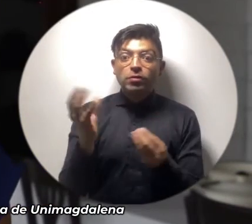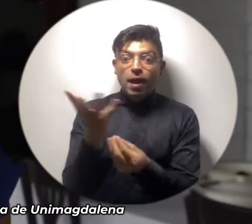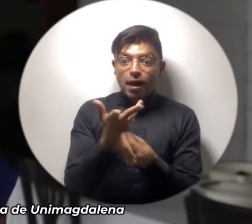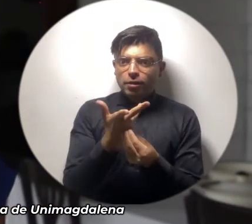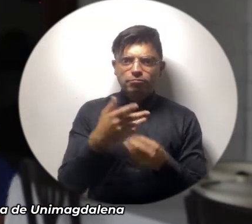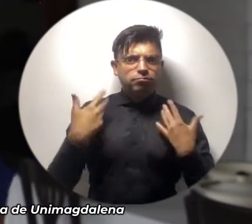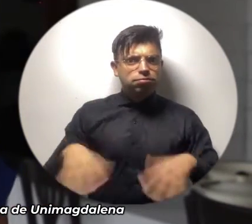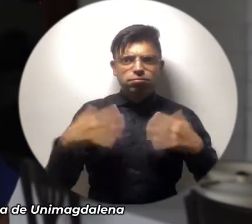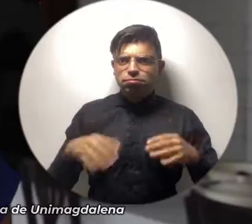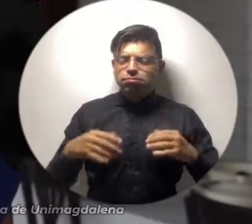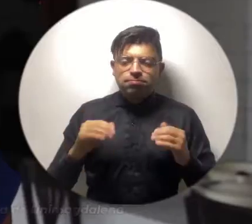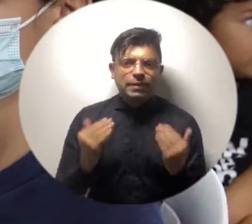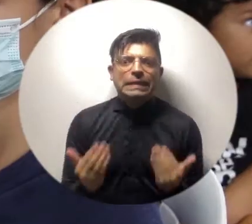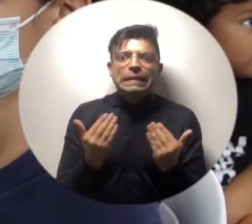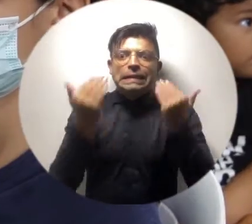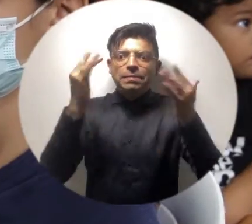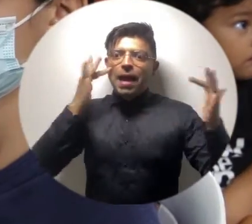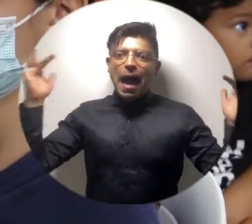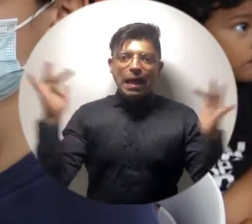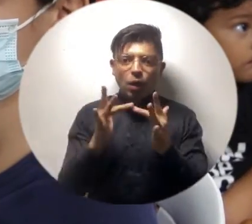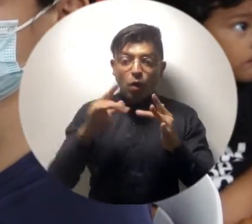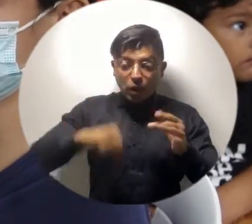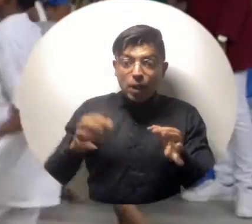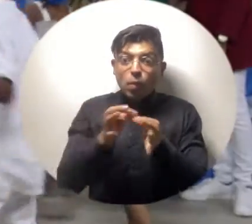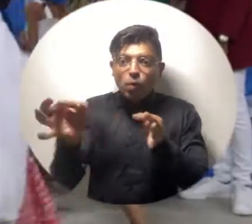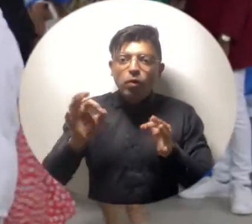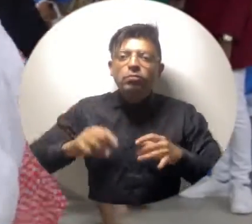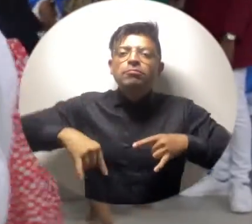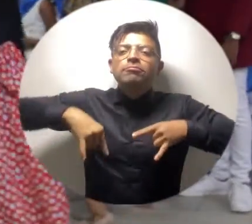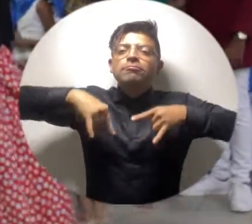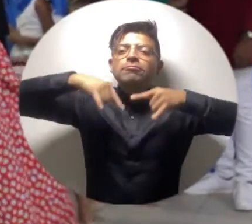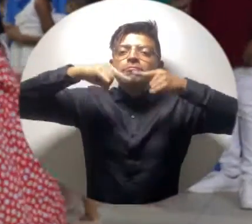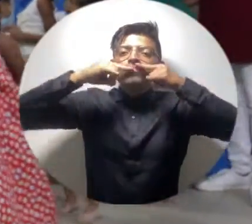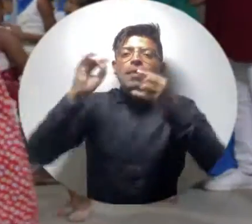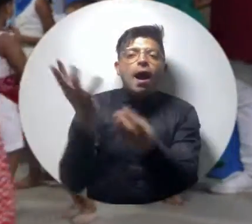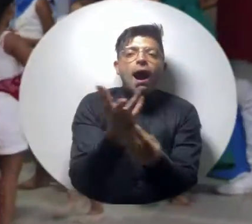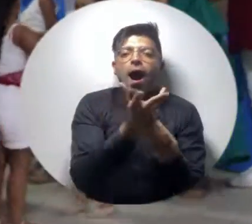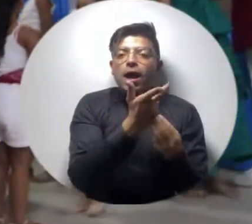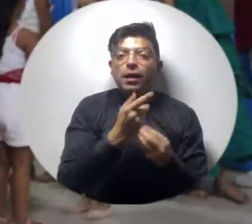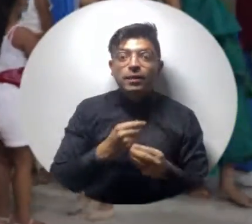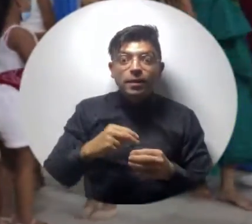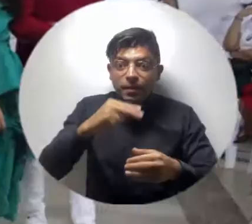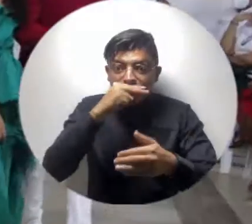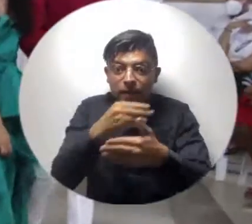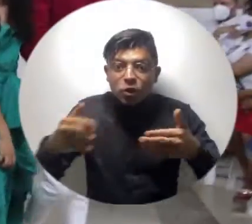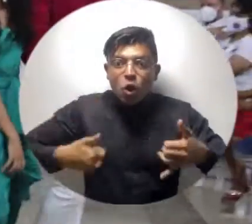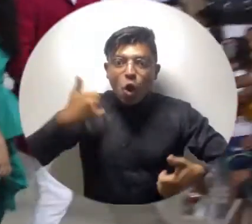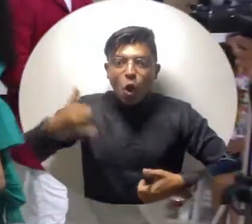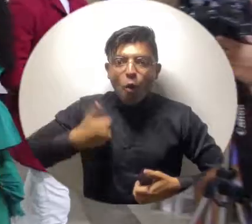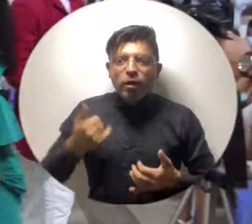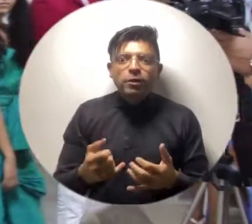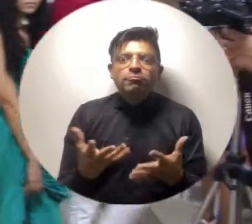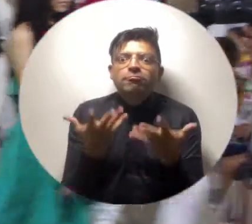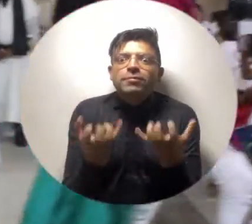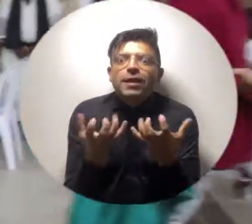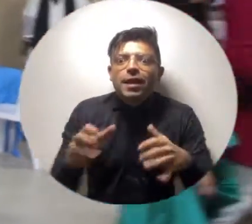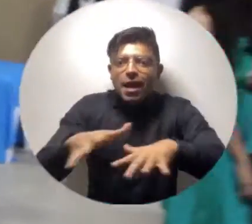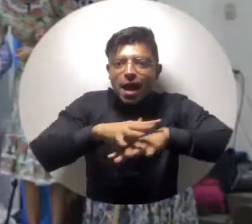son muy propicios debido a que aquí en Aracataca se respira arte y los chicos están deseosos de tener en espacios como estos como el impulso y la motivación